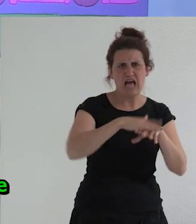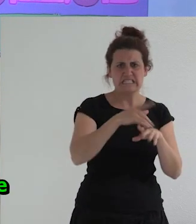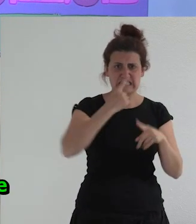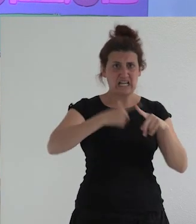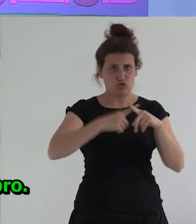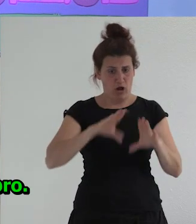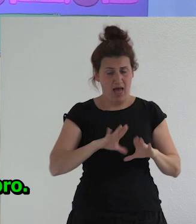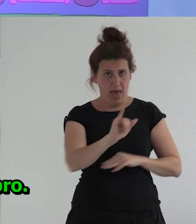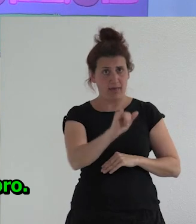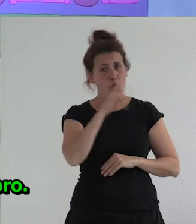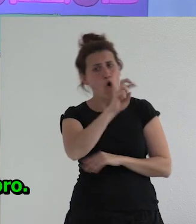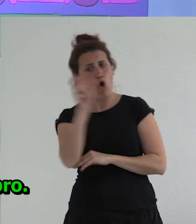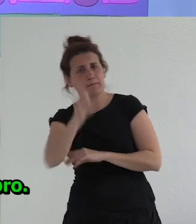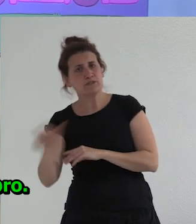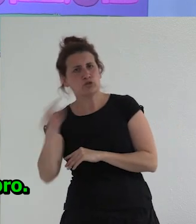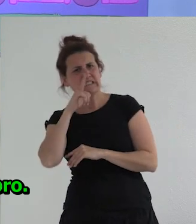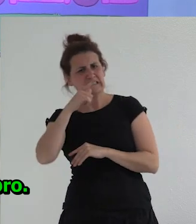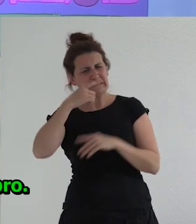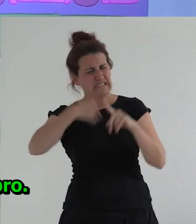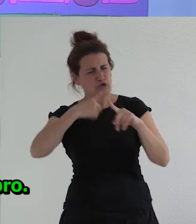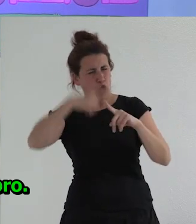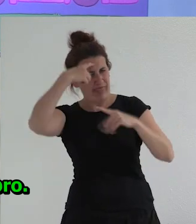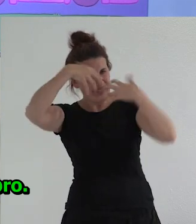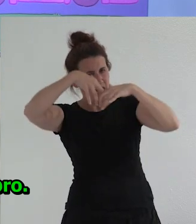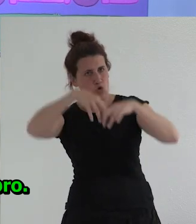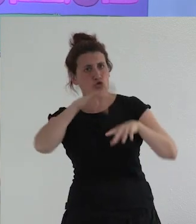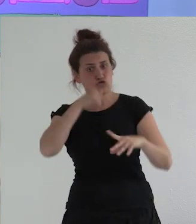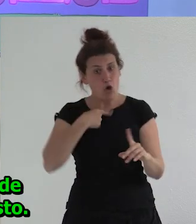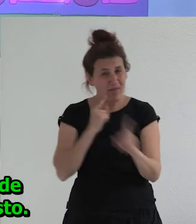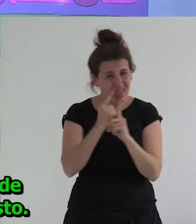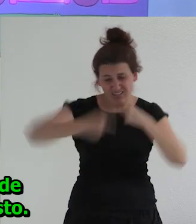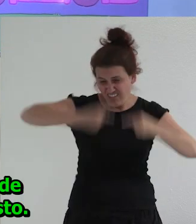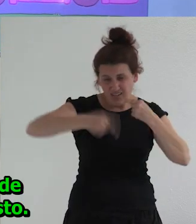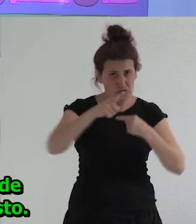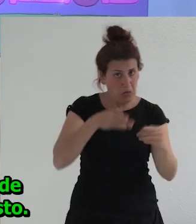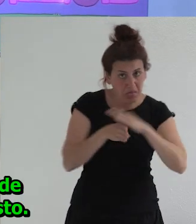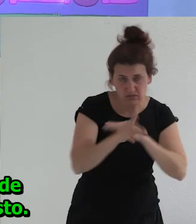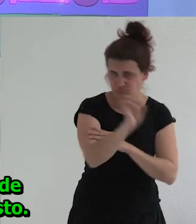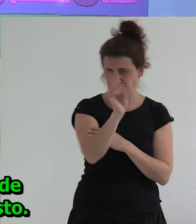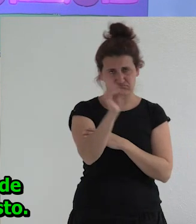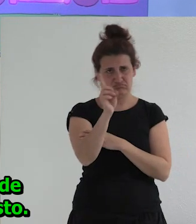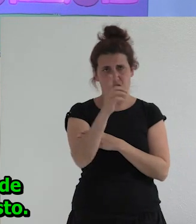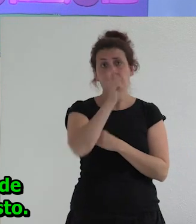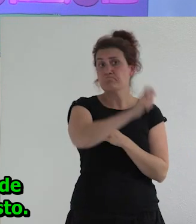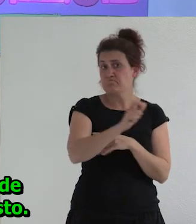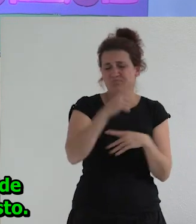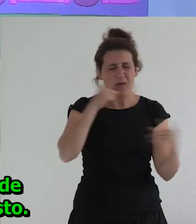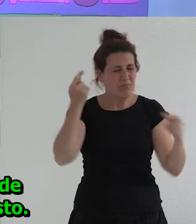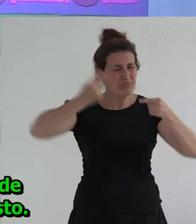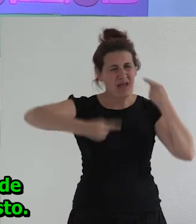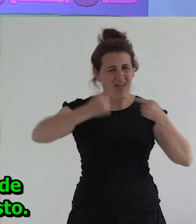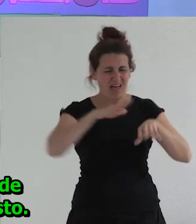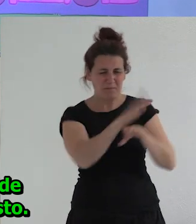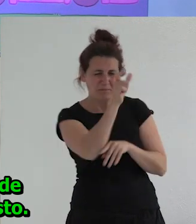genitales y otra gente que considera que el sexo está en el cerebro yo en esa pelea no me voy a meter o sea es una pelea entre gente que entiende